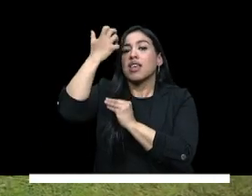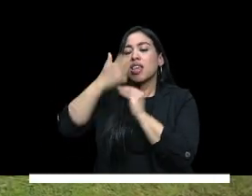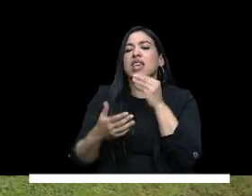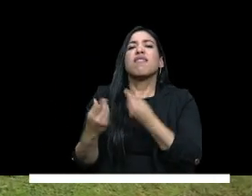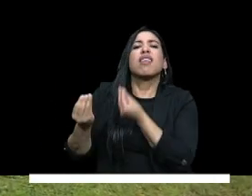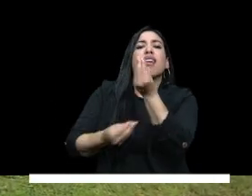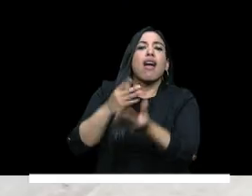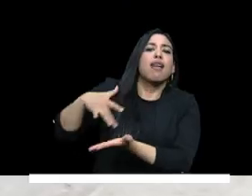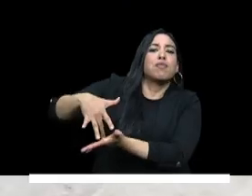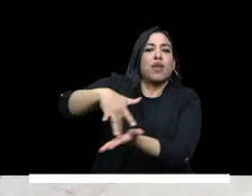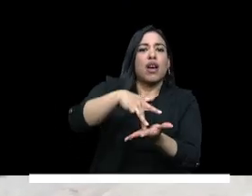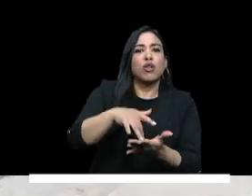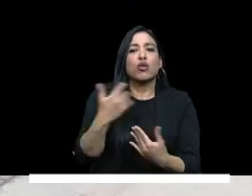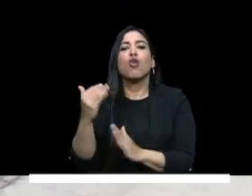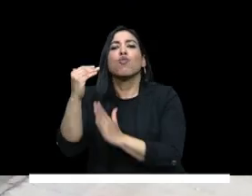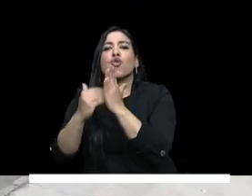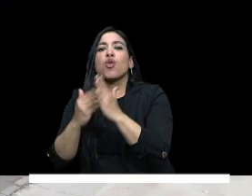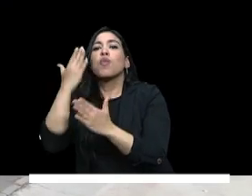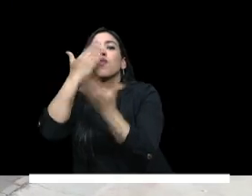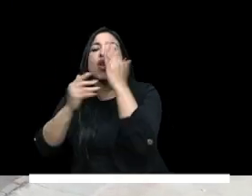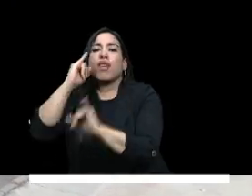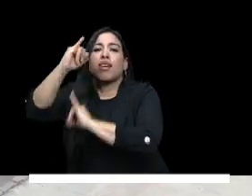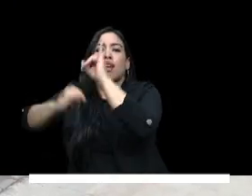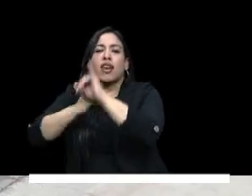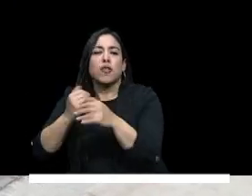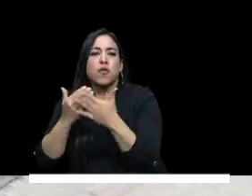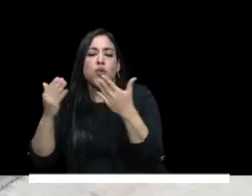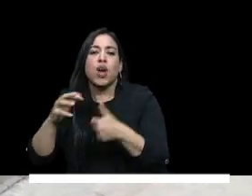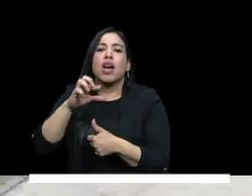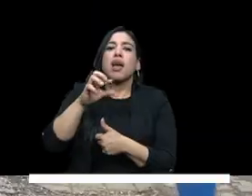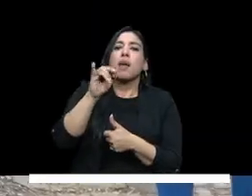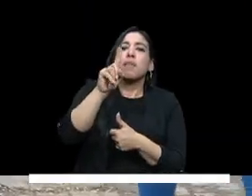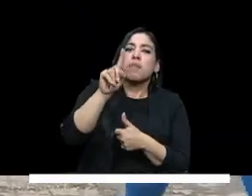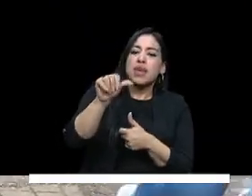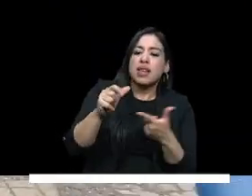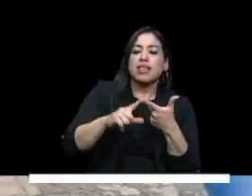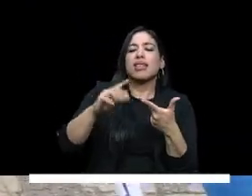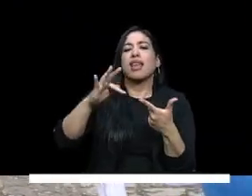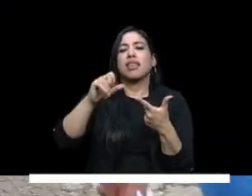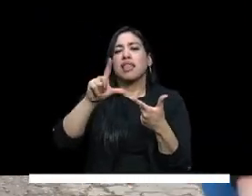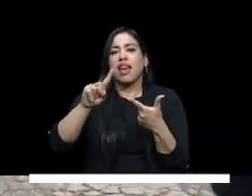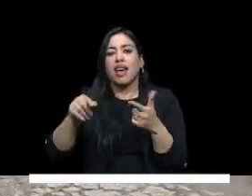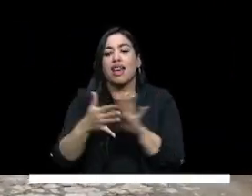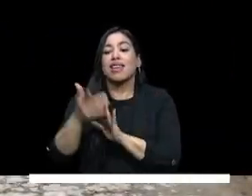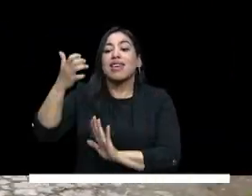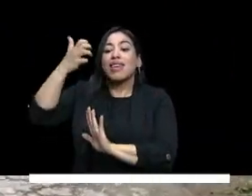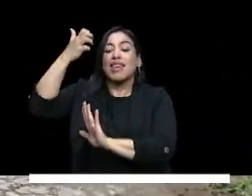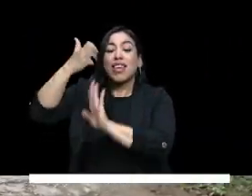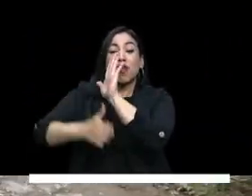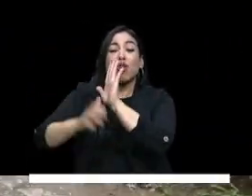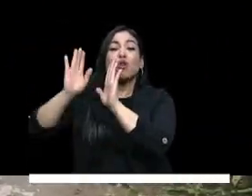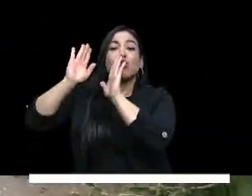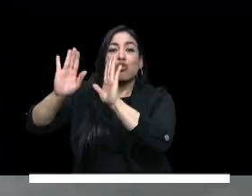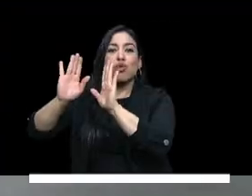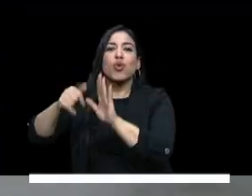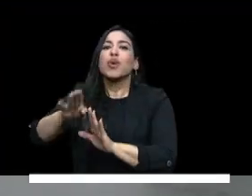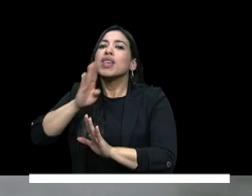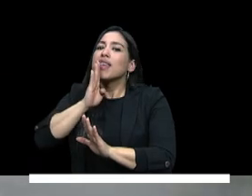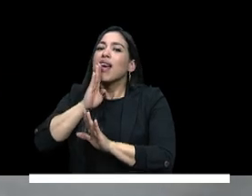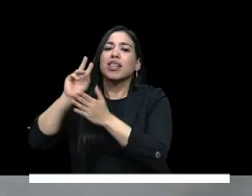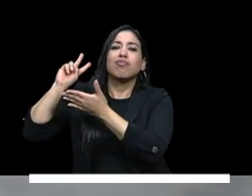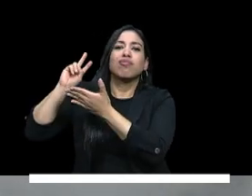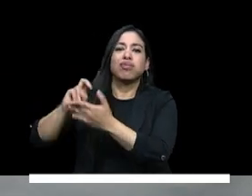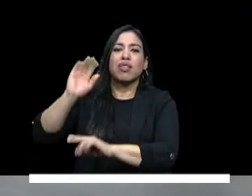ha participado en pruebas internacionales tales como PISA TALIS en la evaluación que lleva a cabo el